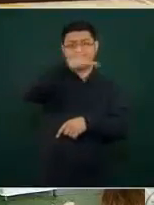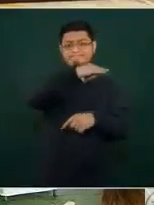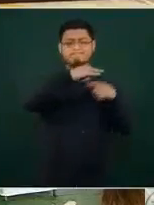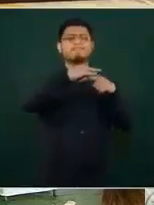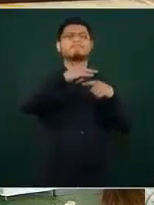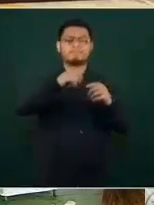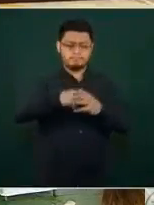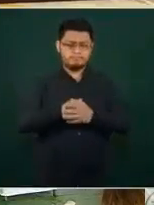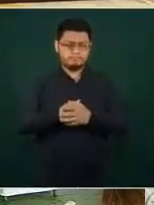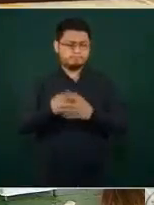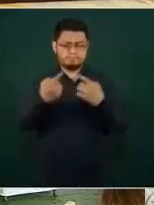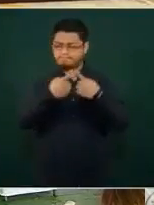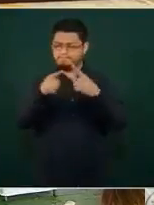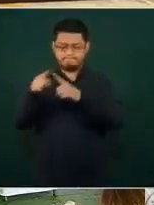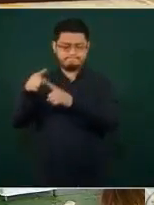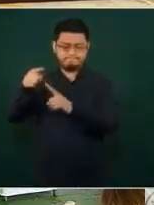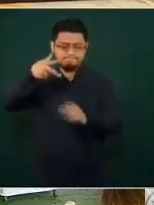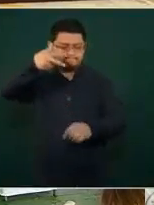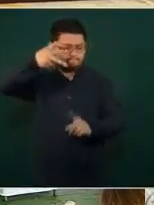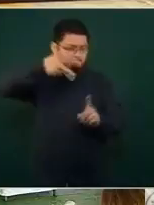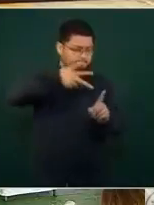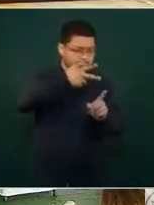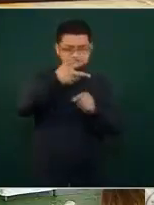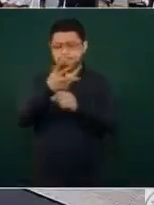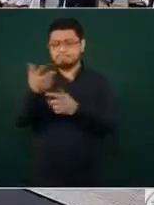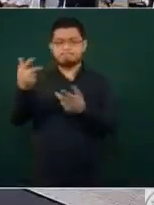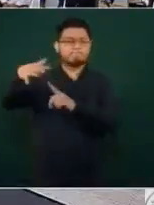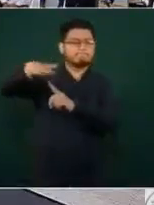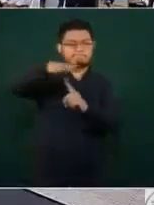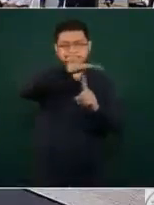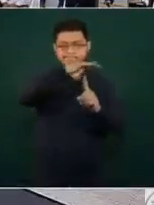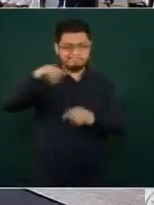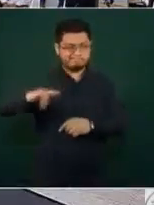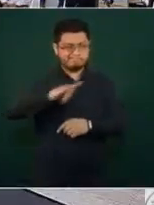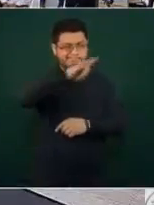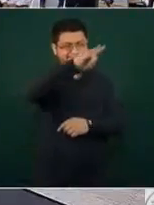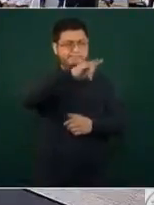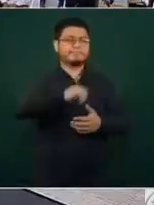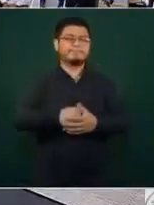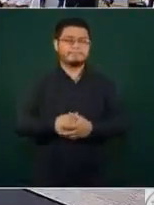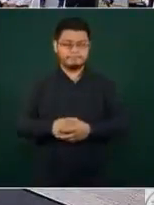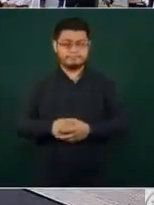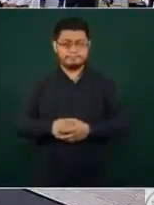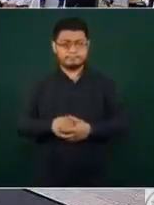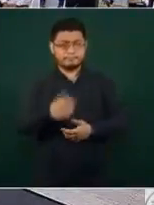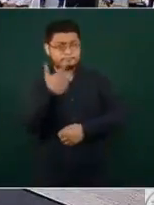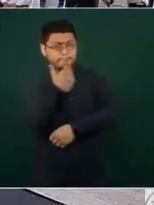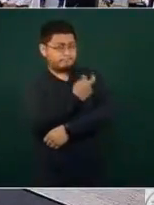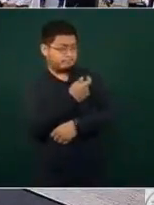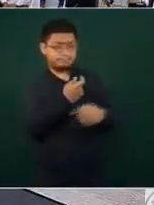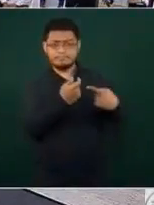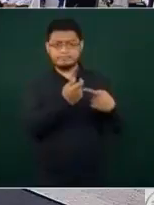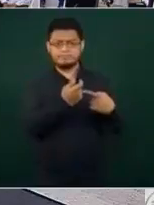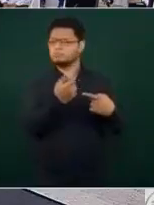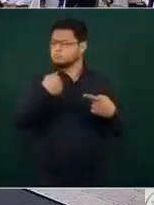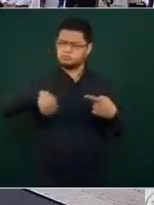aparatos, ya sea en helicópteros, aviones. Esta vacunación también, o hemos